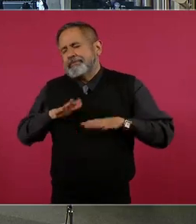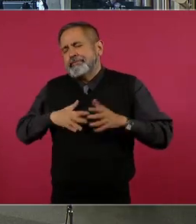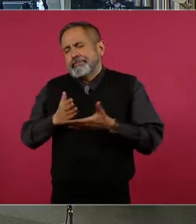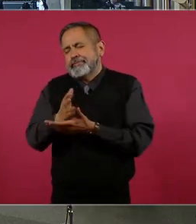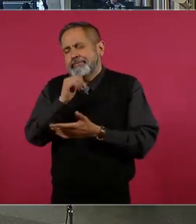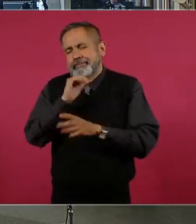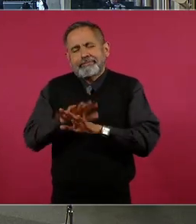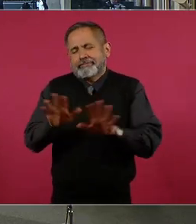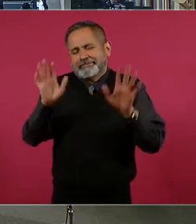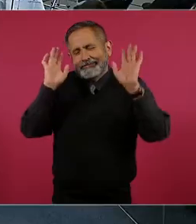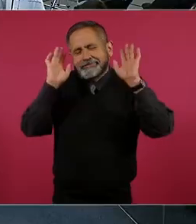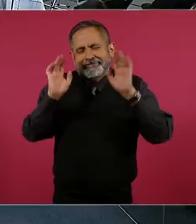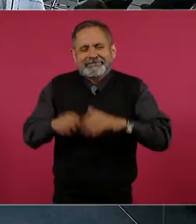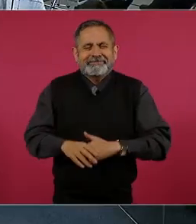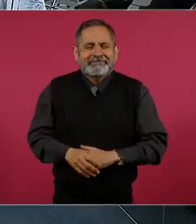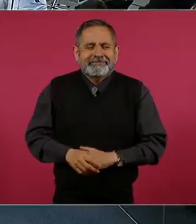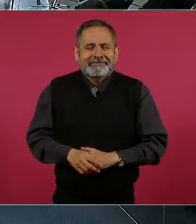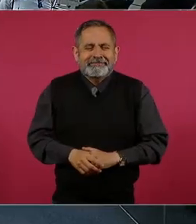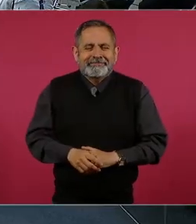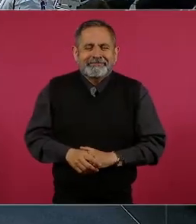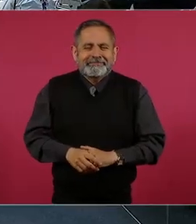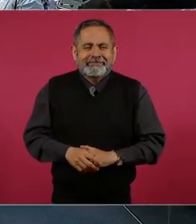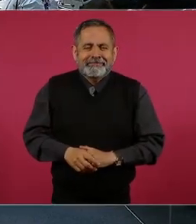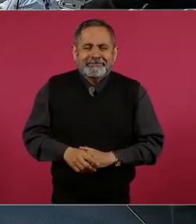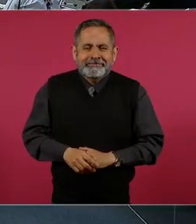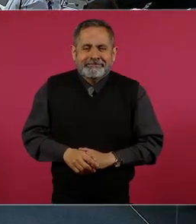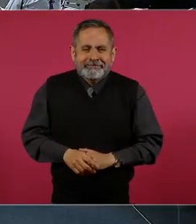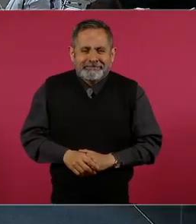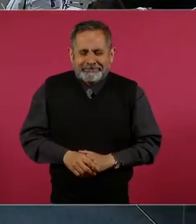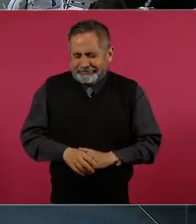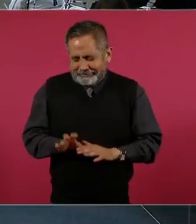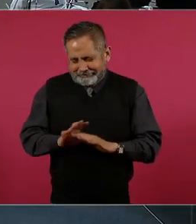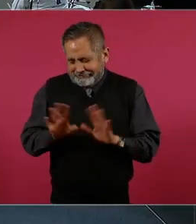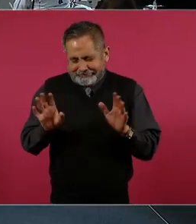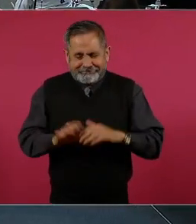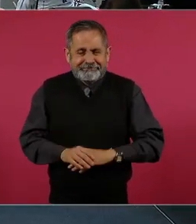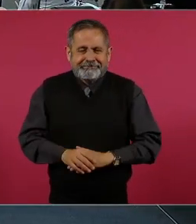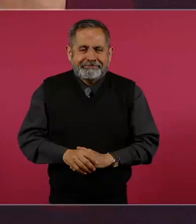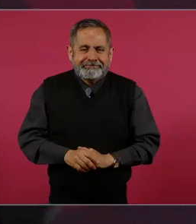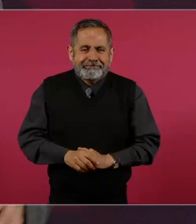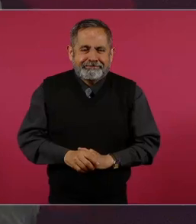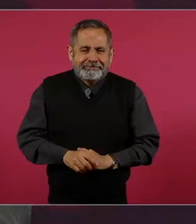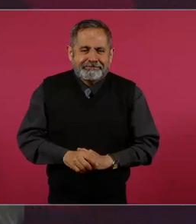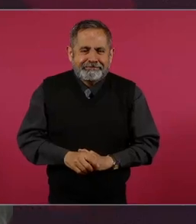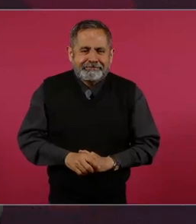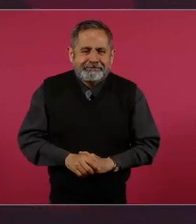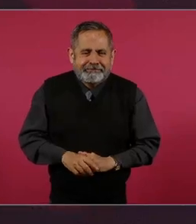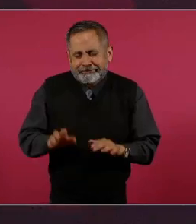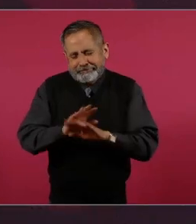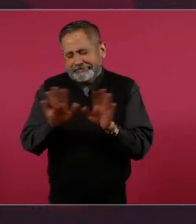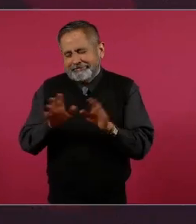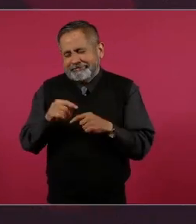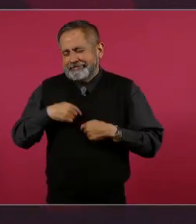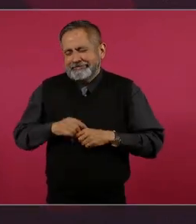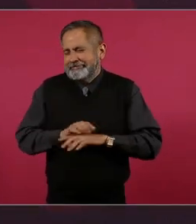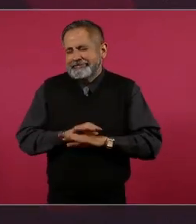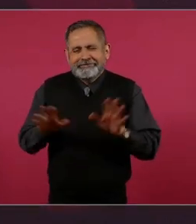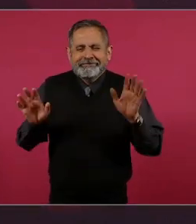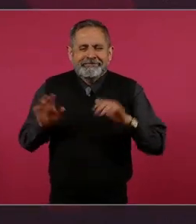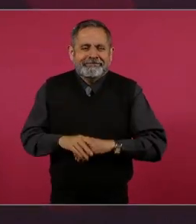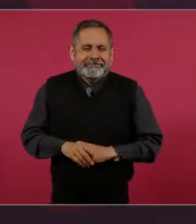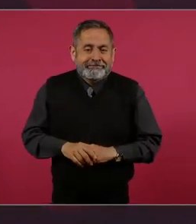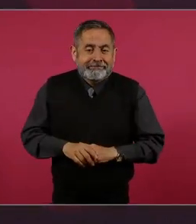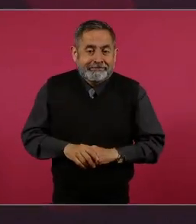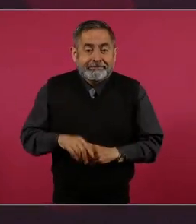ya mucho, no, no, ya no. No,